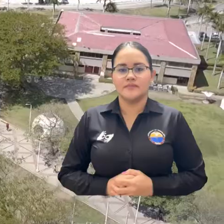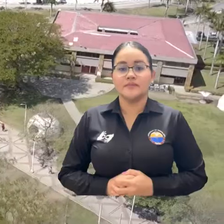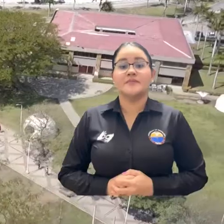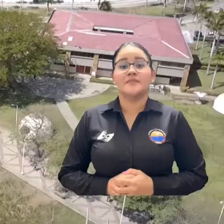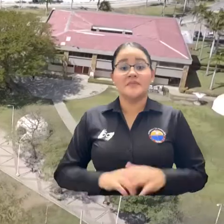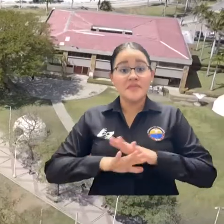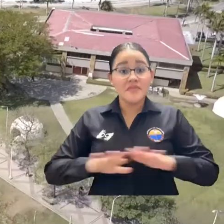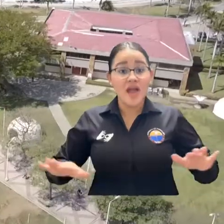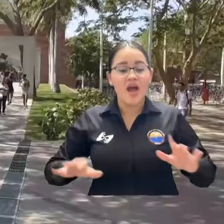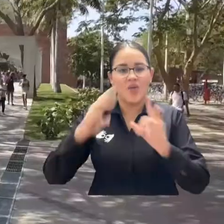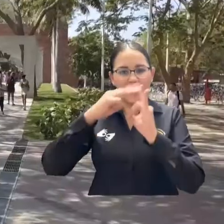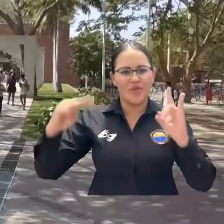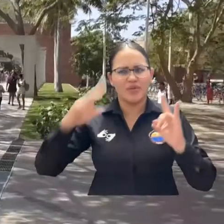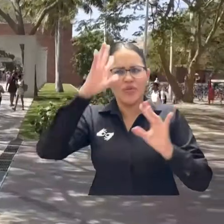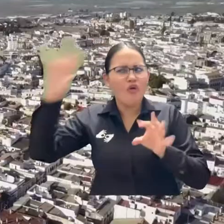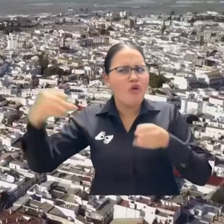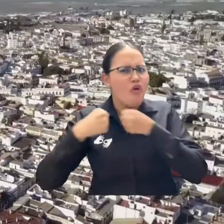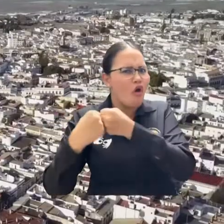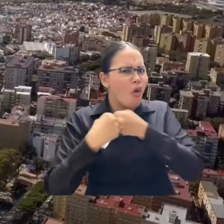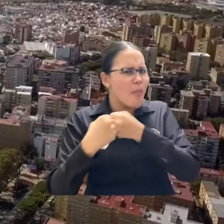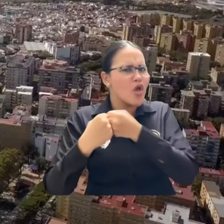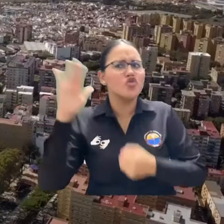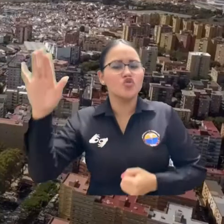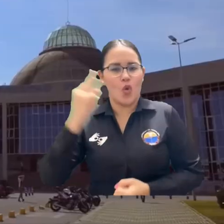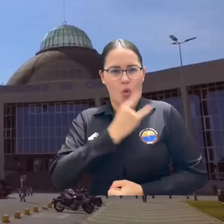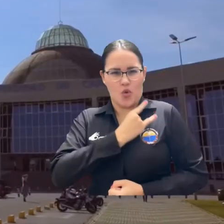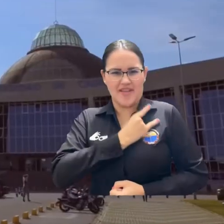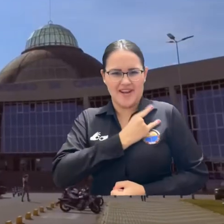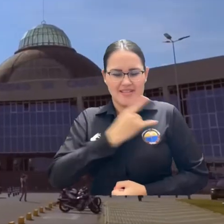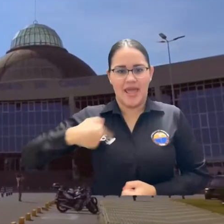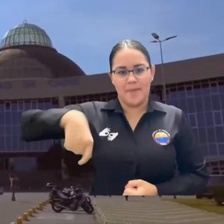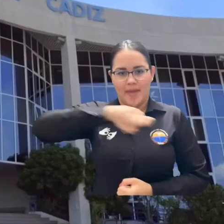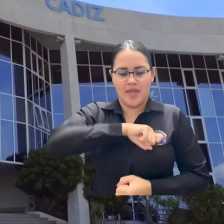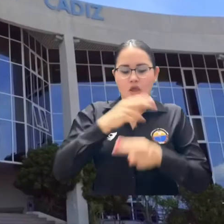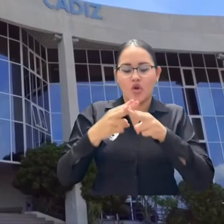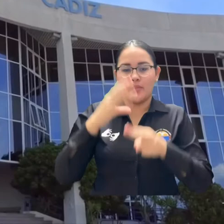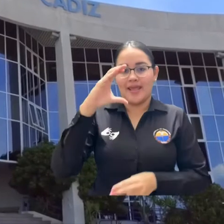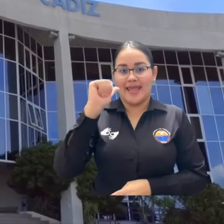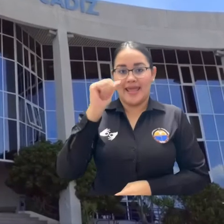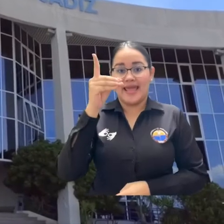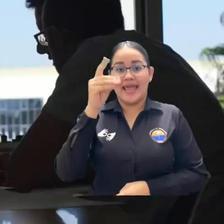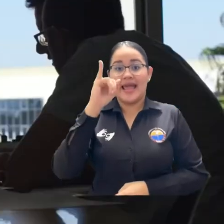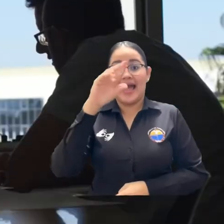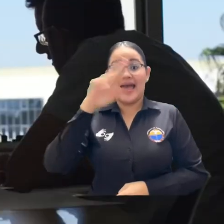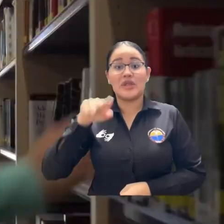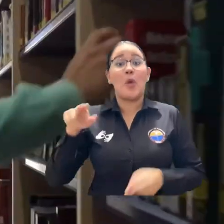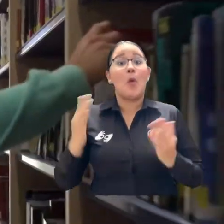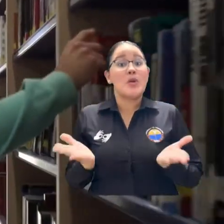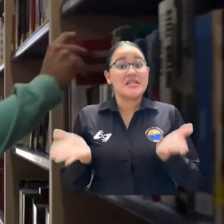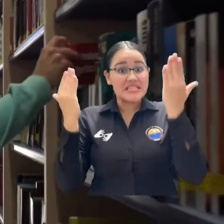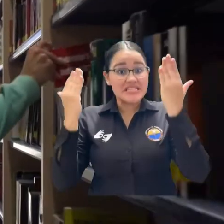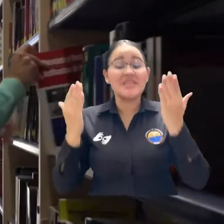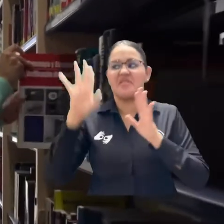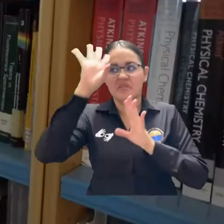Luego de establecerse el convenio de cooperación interinstitucional con la Universidad de Cádiz, España, nuestra Casa de Estudios Superiores dispuso una